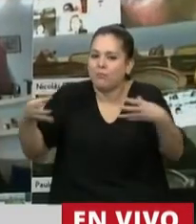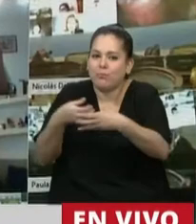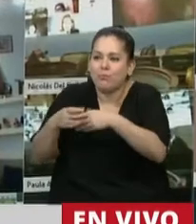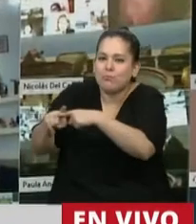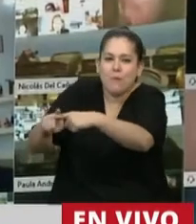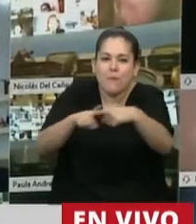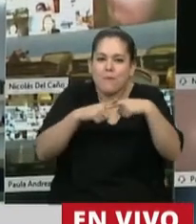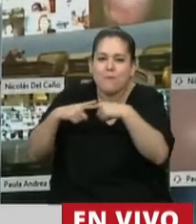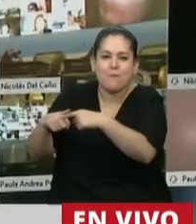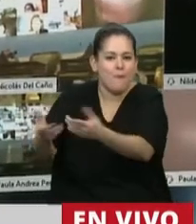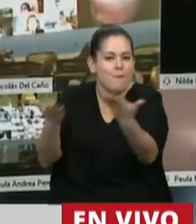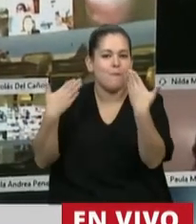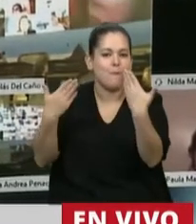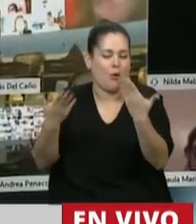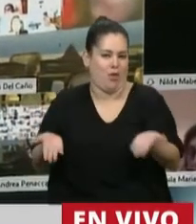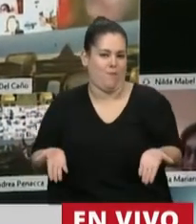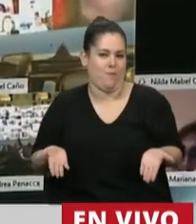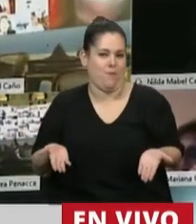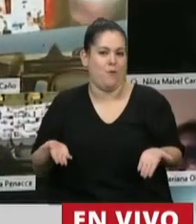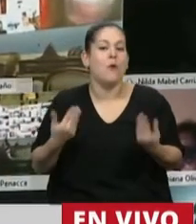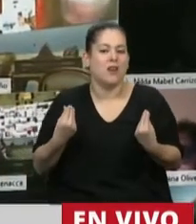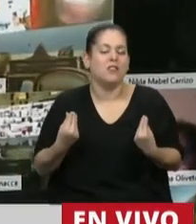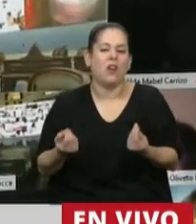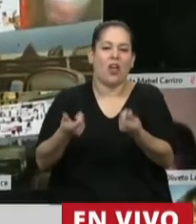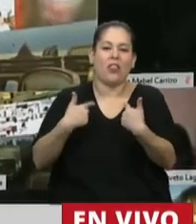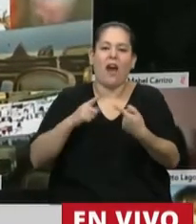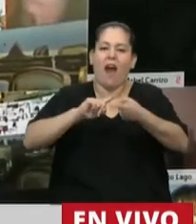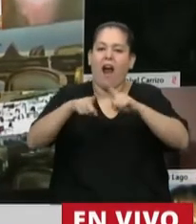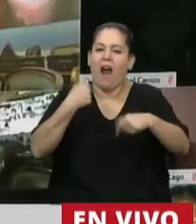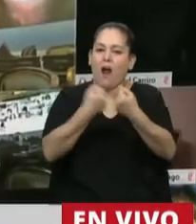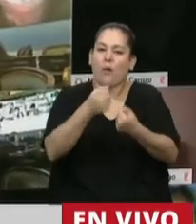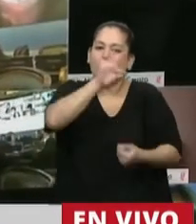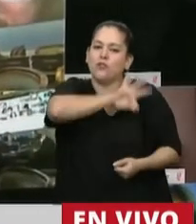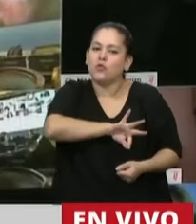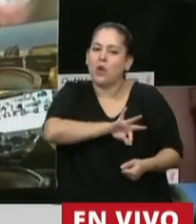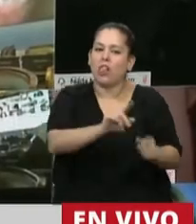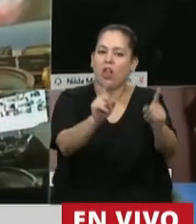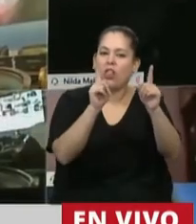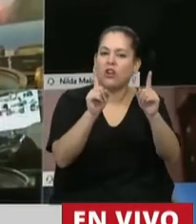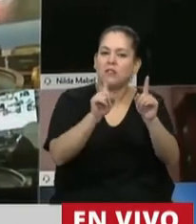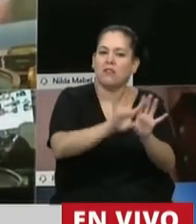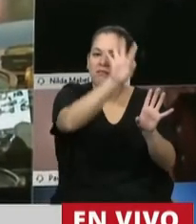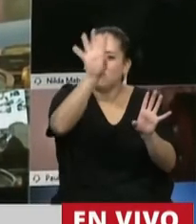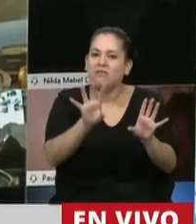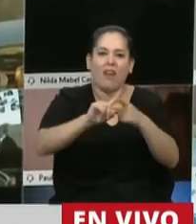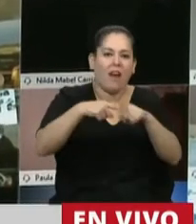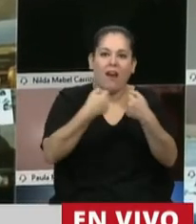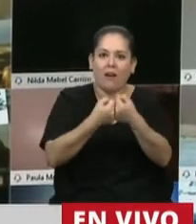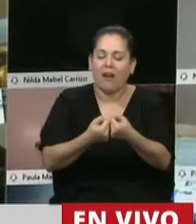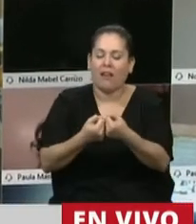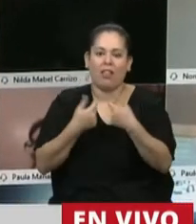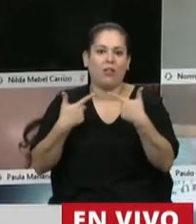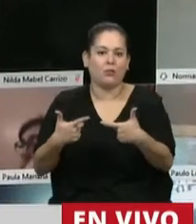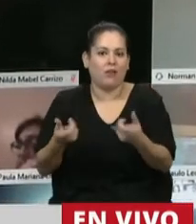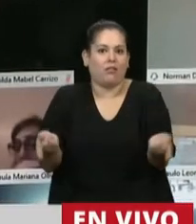por eso nos devolvió la paritaria federal docente que el gobierno anterior nos había quitado. Que lo